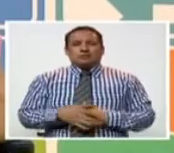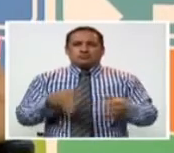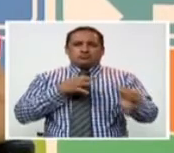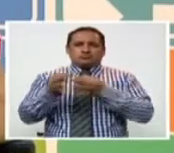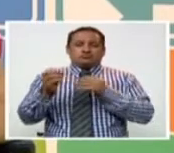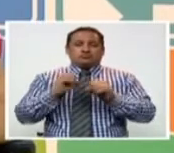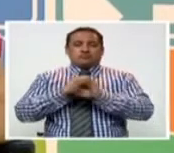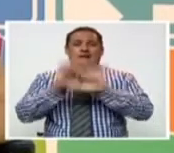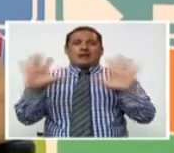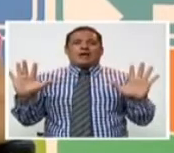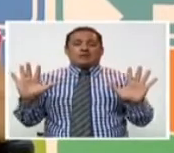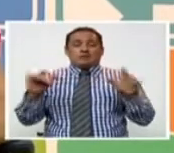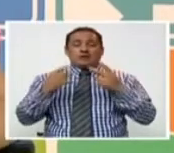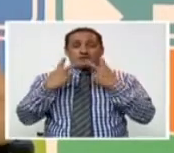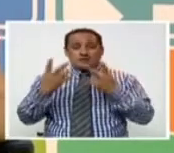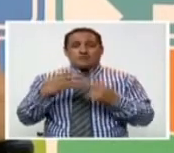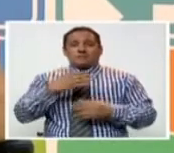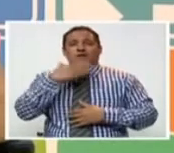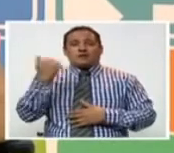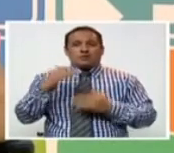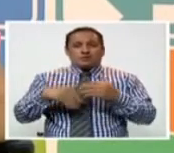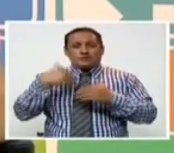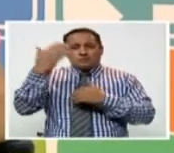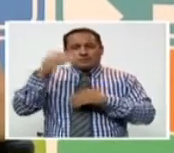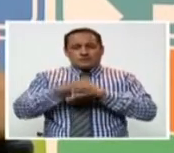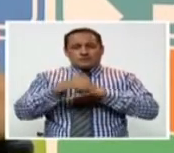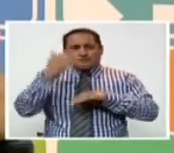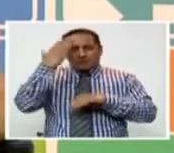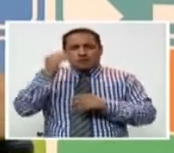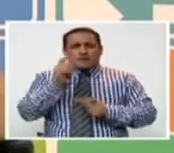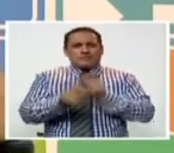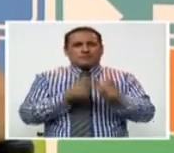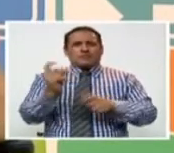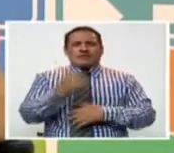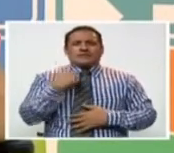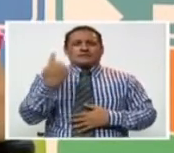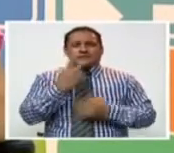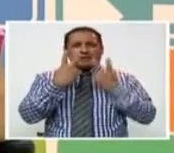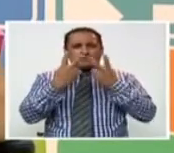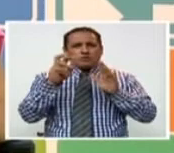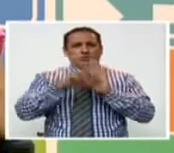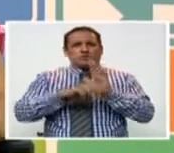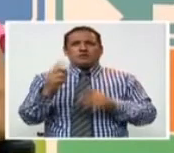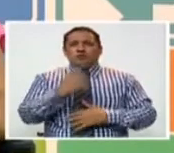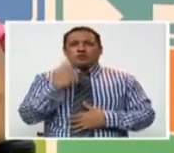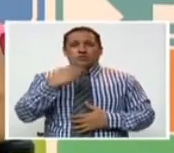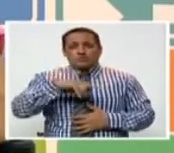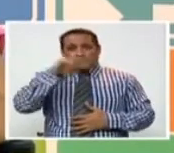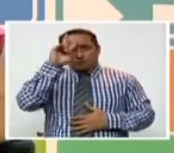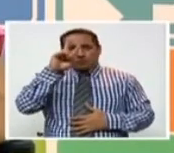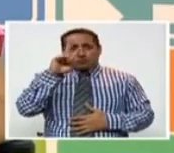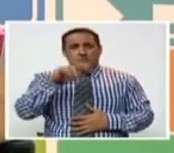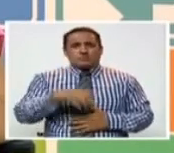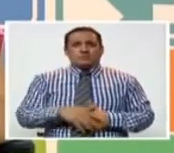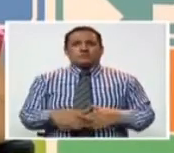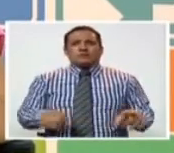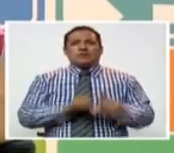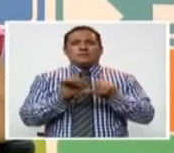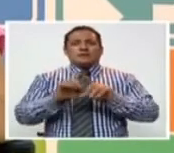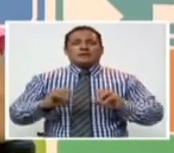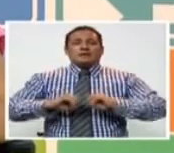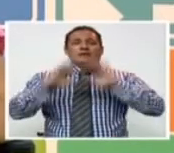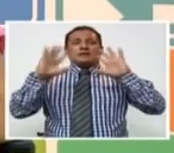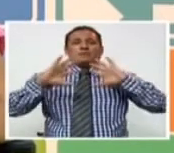toda la explicación que nos ha dado el día de hoy, sería bueno que les dé un saludo a todas esas personas que están viendo el programa en todas partes del Perú sobre